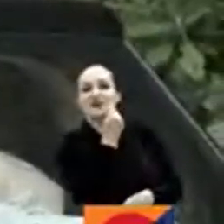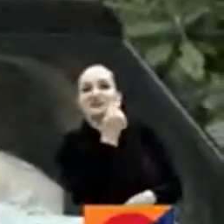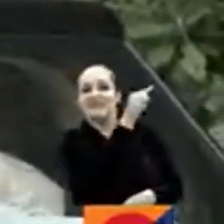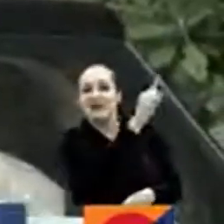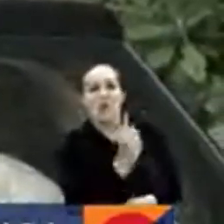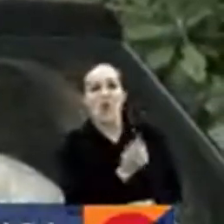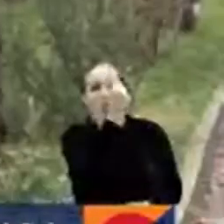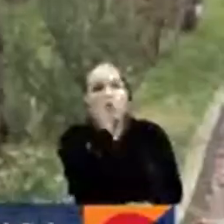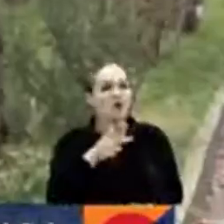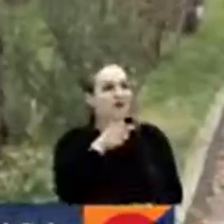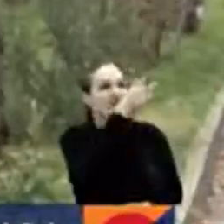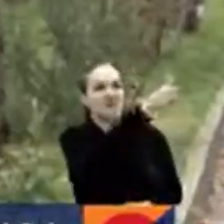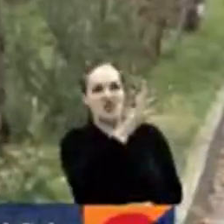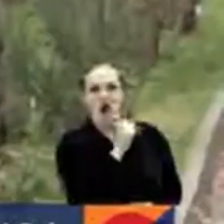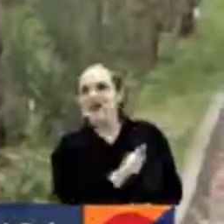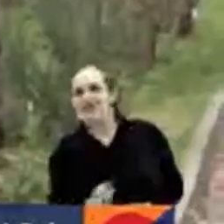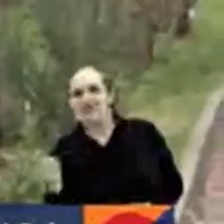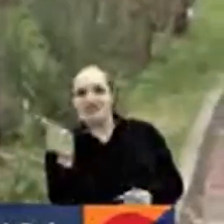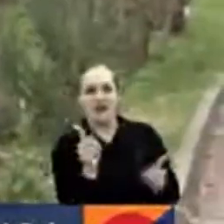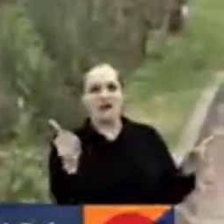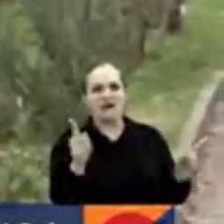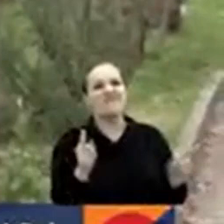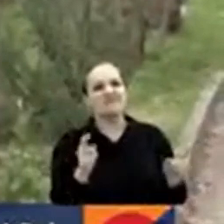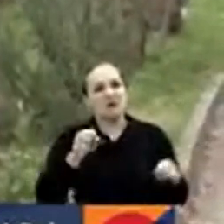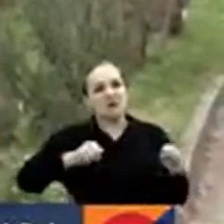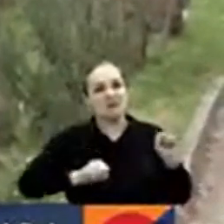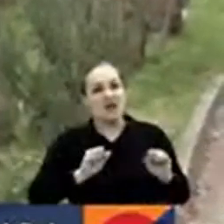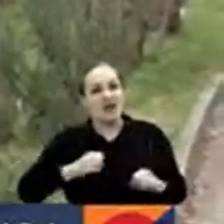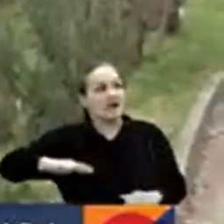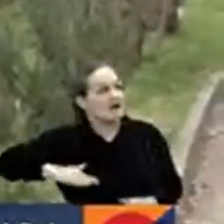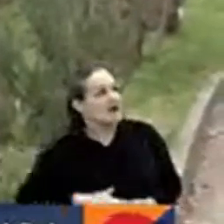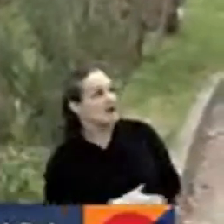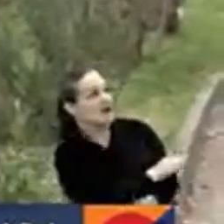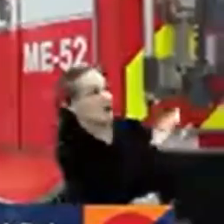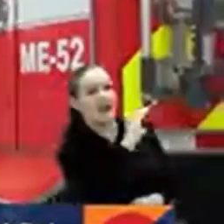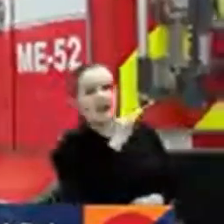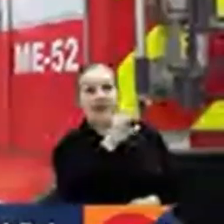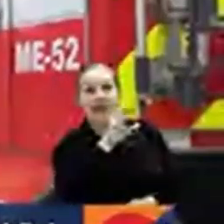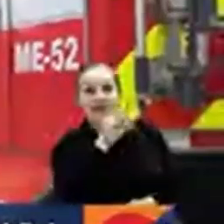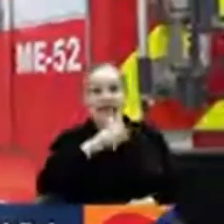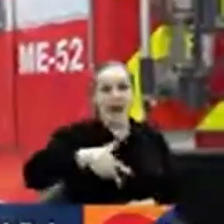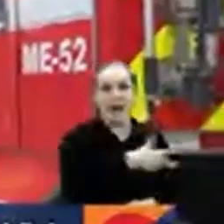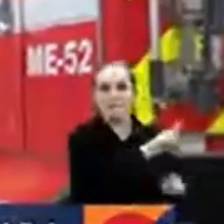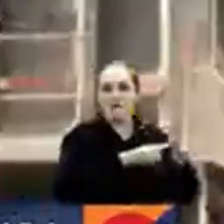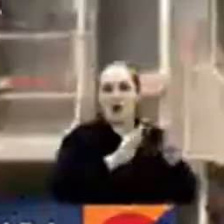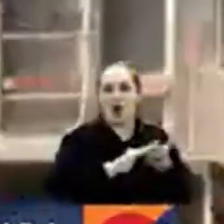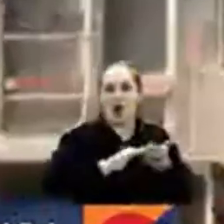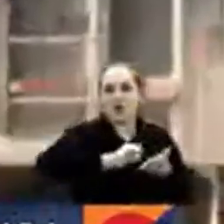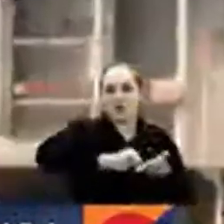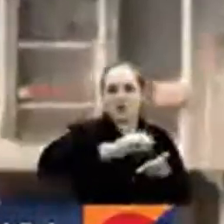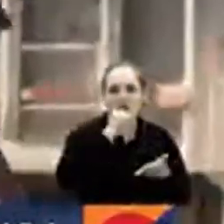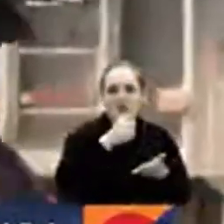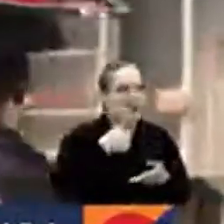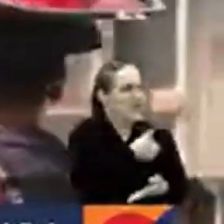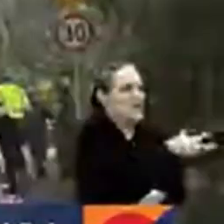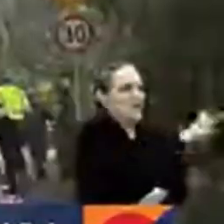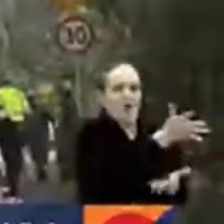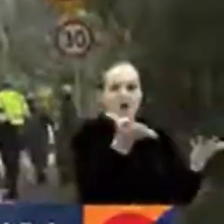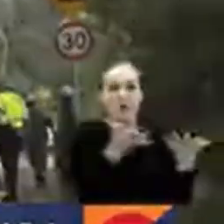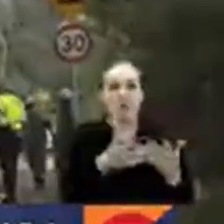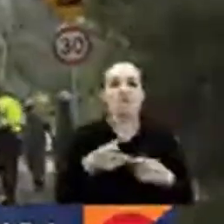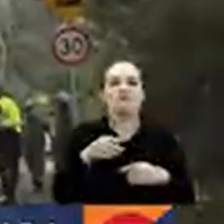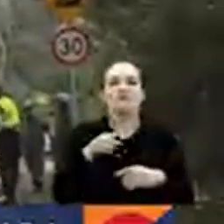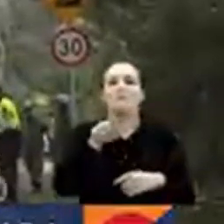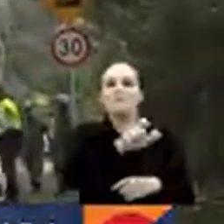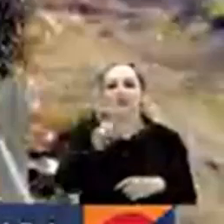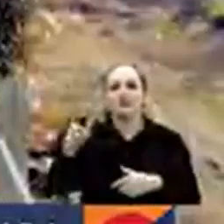vía, no hay único acceso. Y por la calera, pero nosotros no tenemos autorización de circular por allá. Más de 50 personas de organismos de socorro atendieron